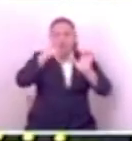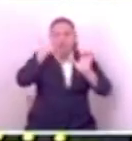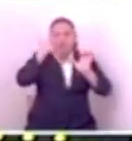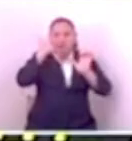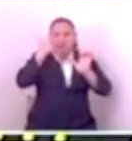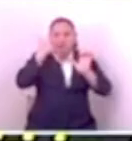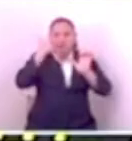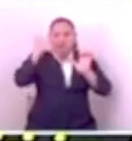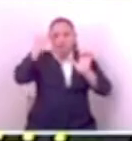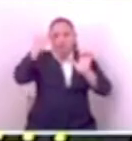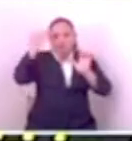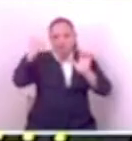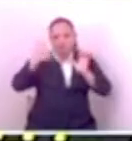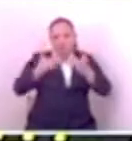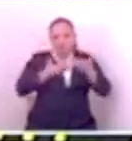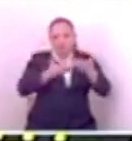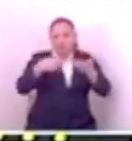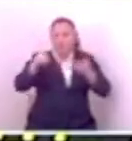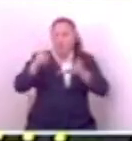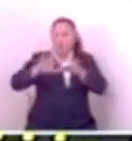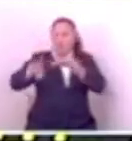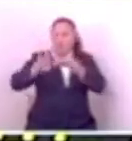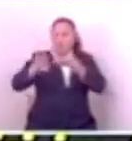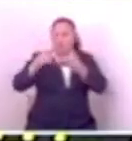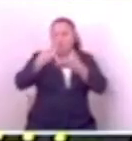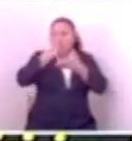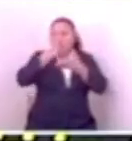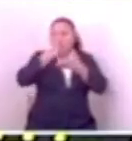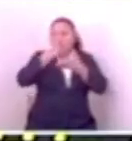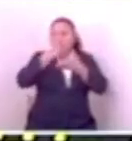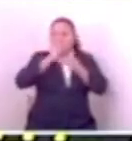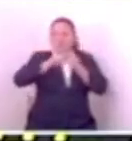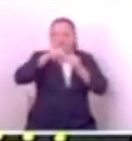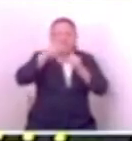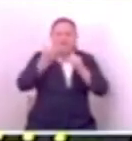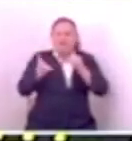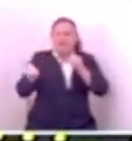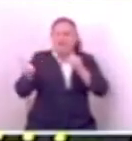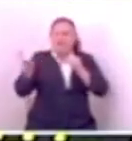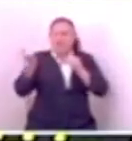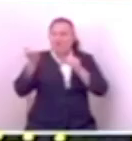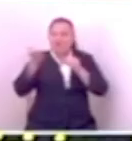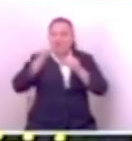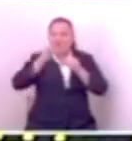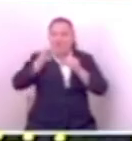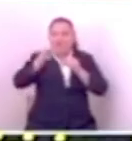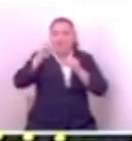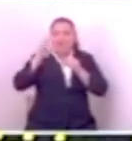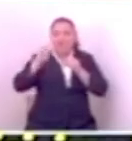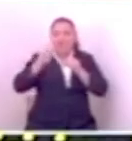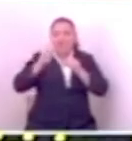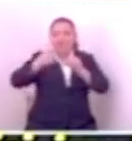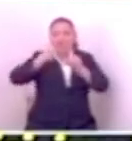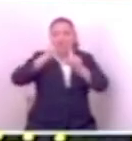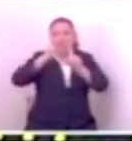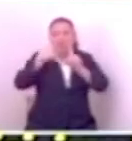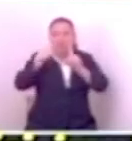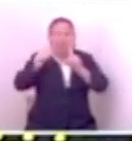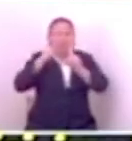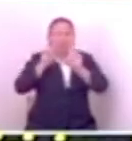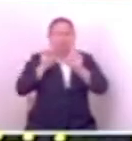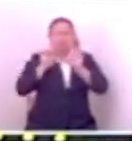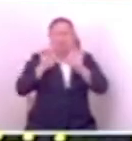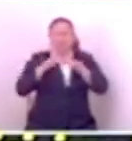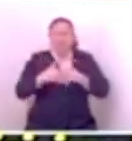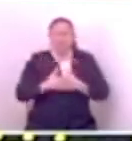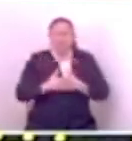legislativa, o sea, ya se le está acabando lo del fuero y está asustado por esas 113 propiedades